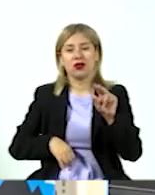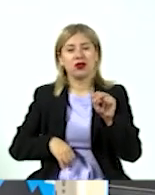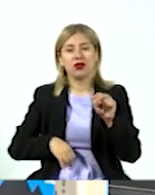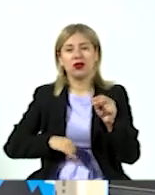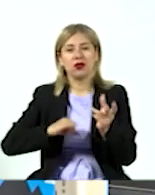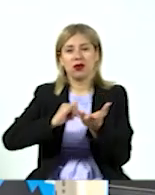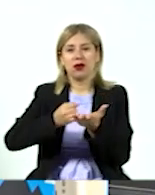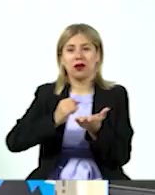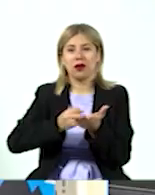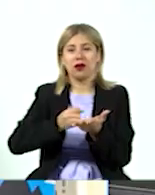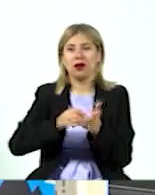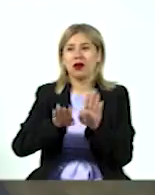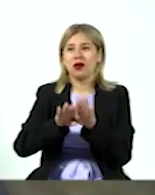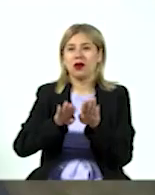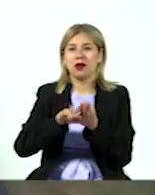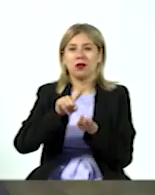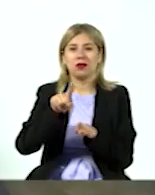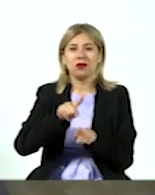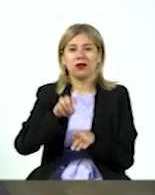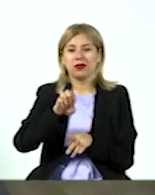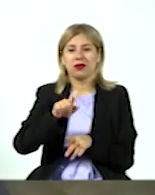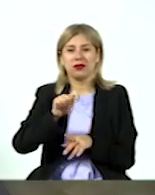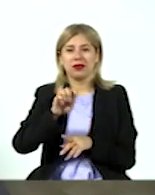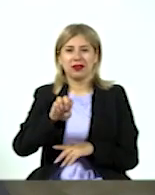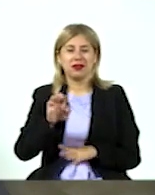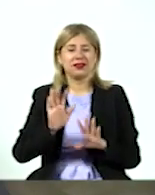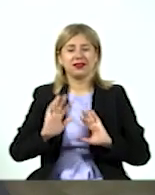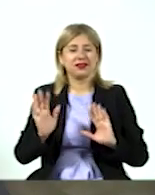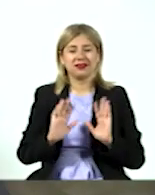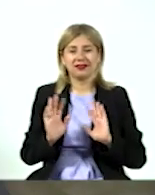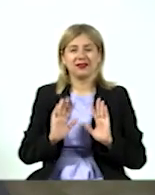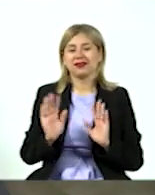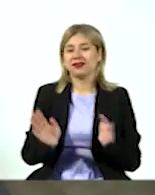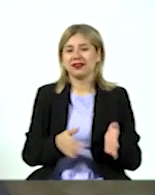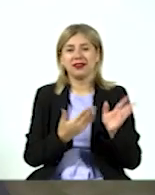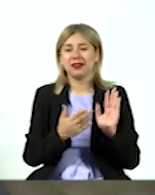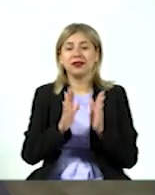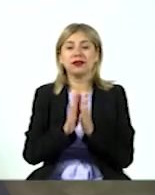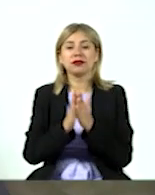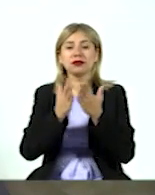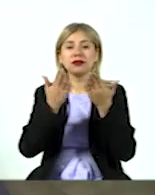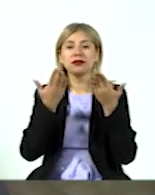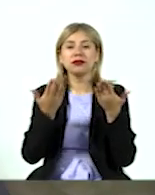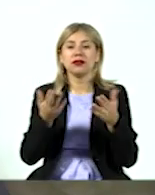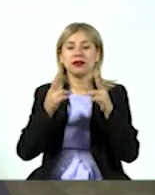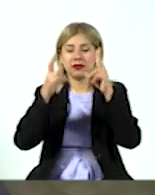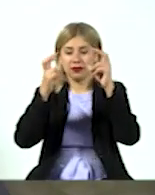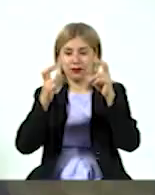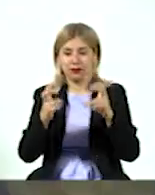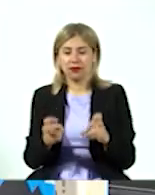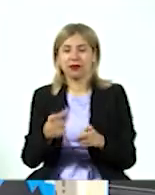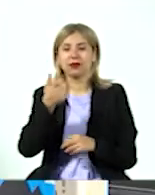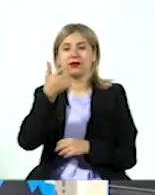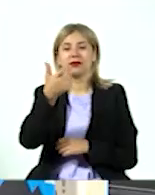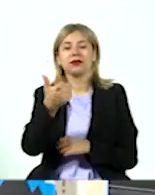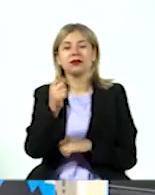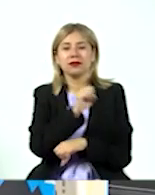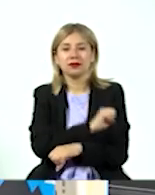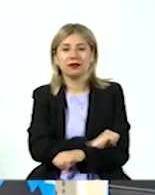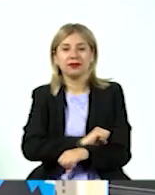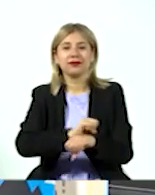evaluar un sete, o algún otro instrumento financiero, el libro si bien toca temas financieros, los toca de una manera